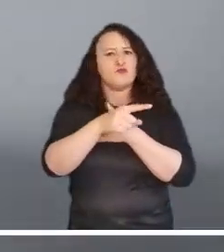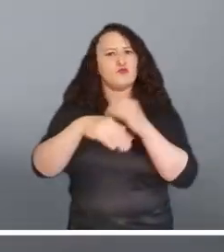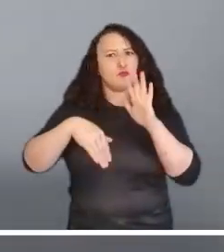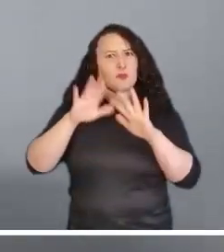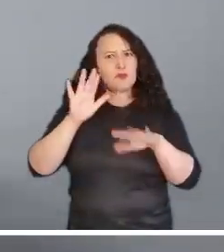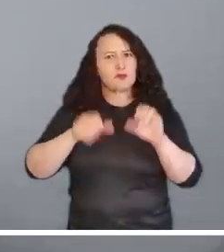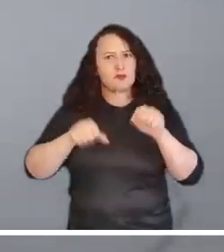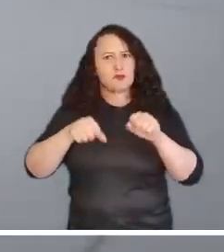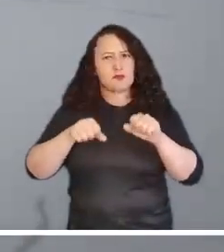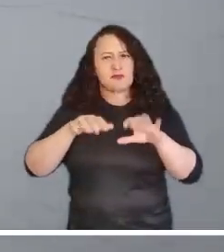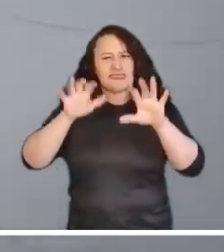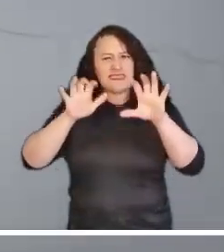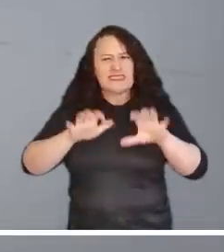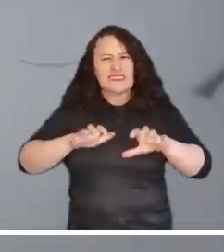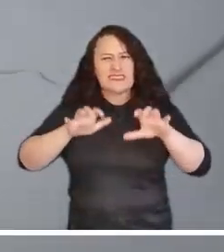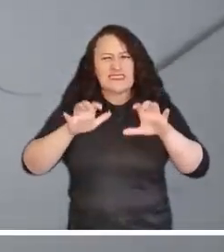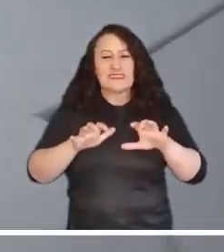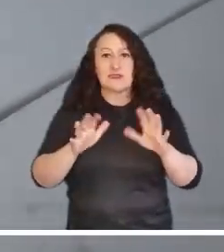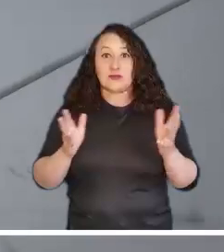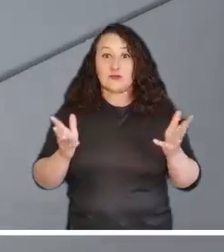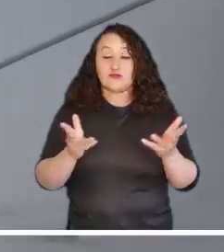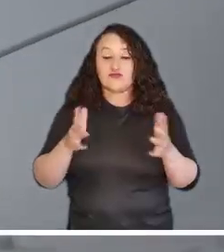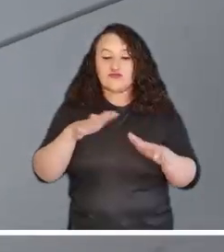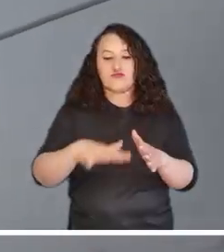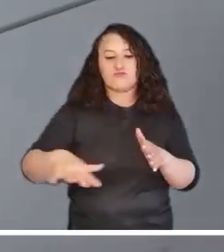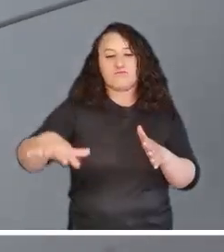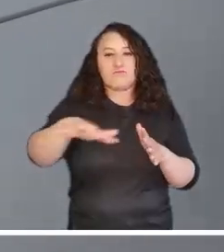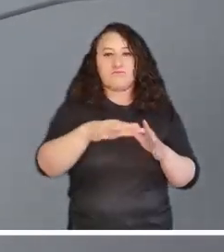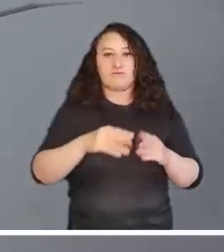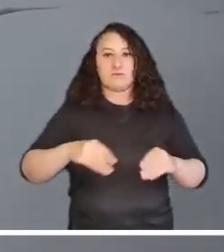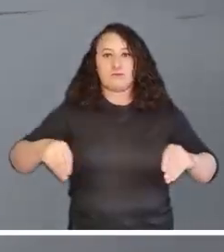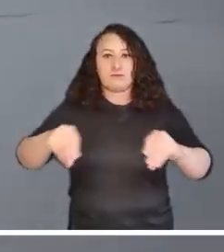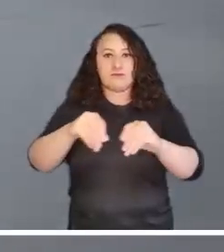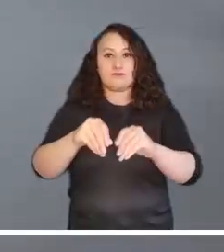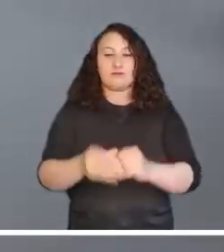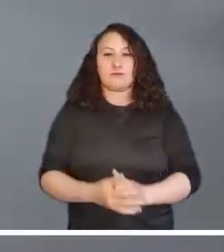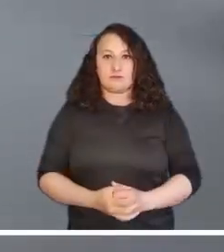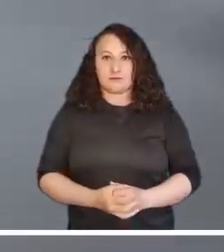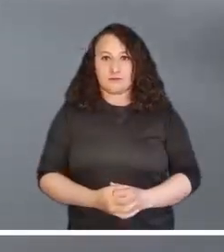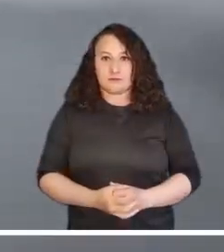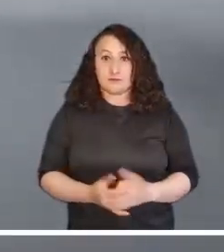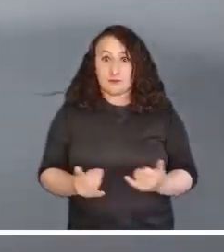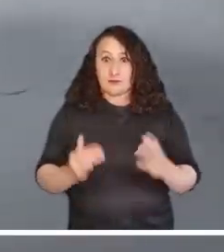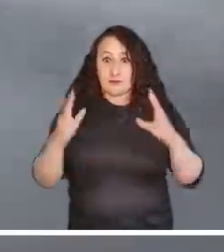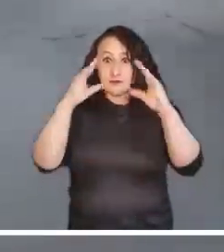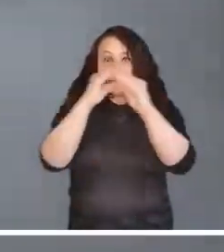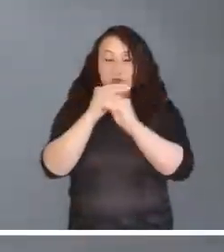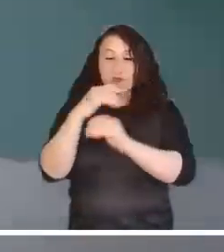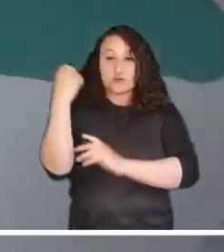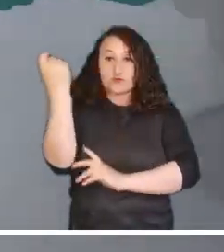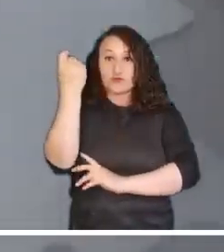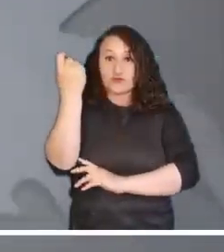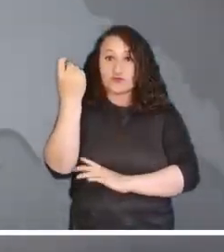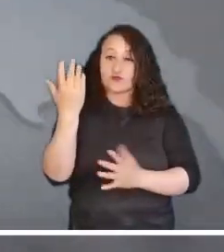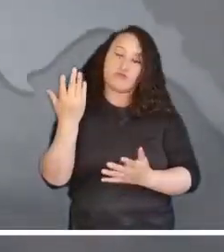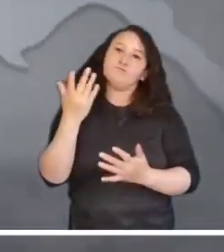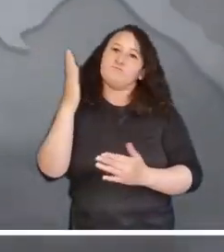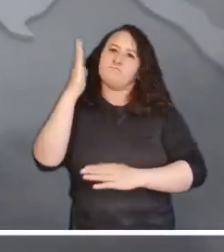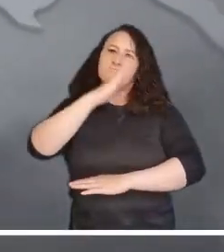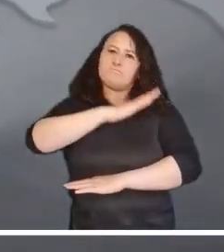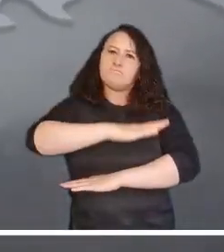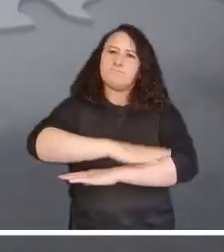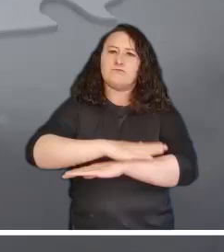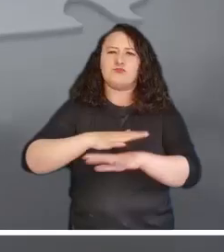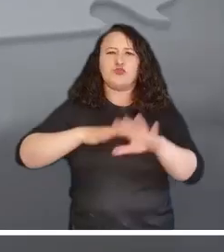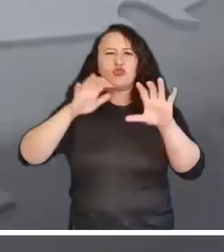encontraremos con una alta probabilidad de lluvias en grandes extensiones del territorio. La noche llanera se inclina por un